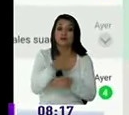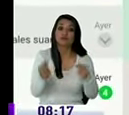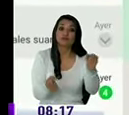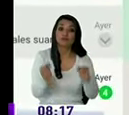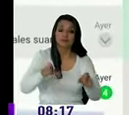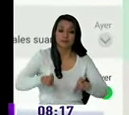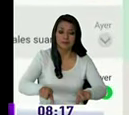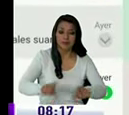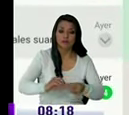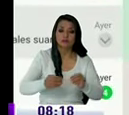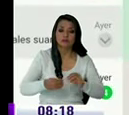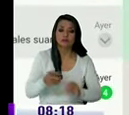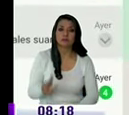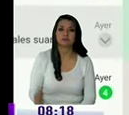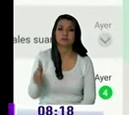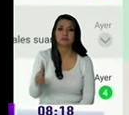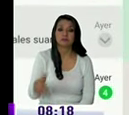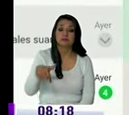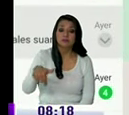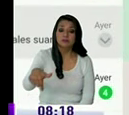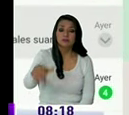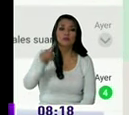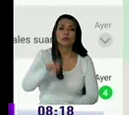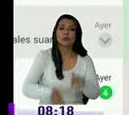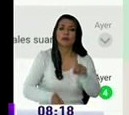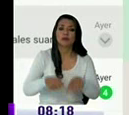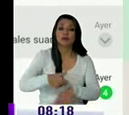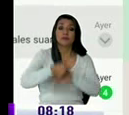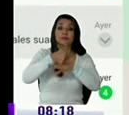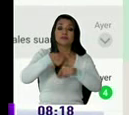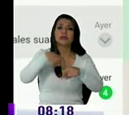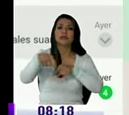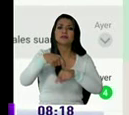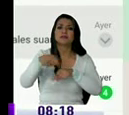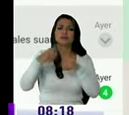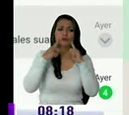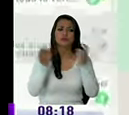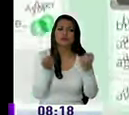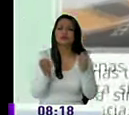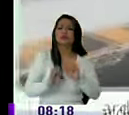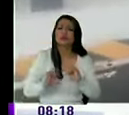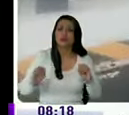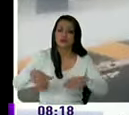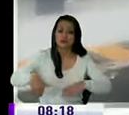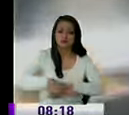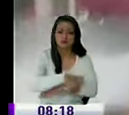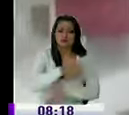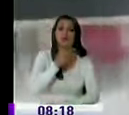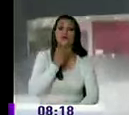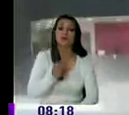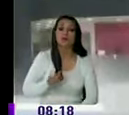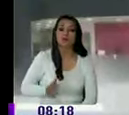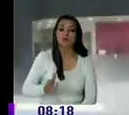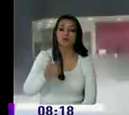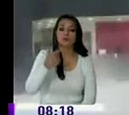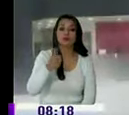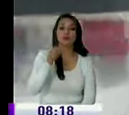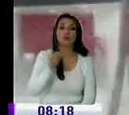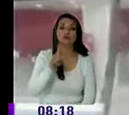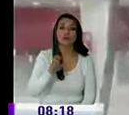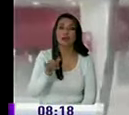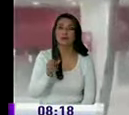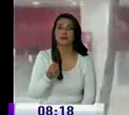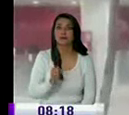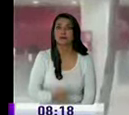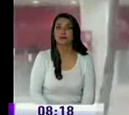encima en la acera sin poder pasar personas donde está la agencia de tránsito el hoy de Fargo González Suárez vean esto donde está la agencia